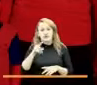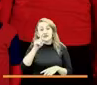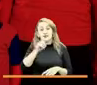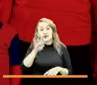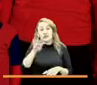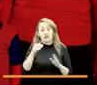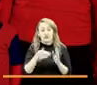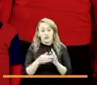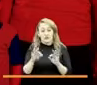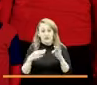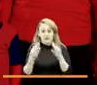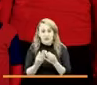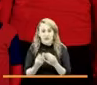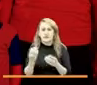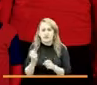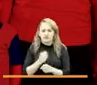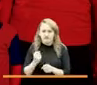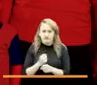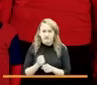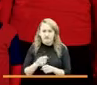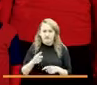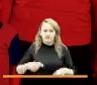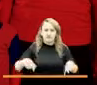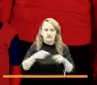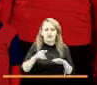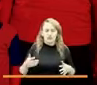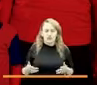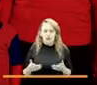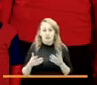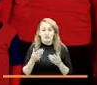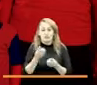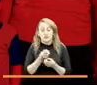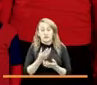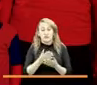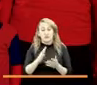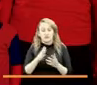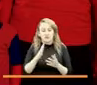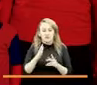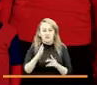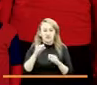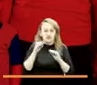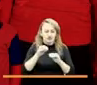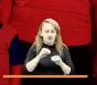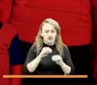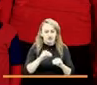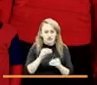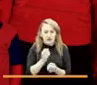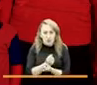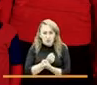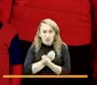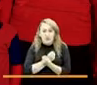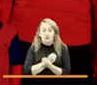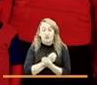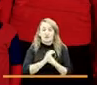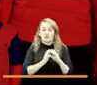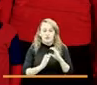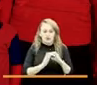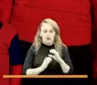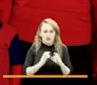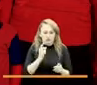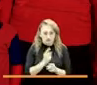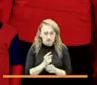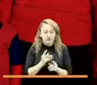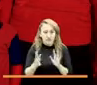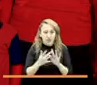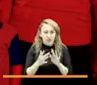familias y trabajando con ellas en esquemas para garantizar la crianza amorosa, la comunicación asertiva, la prevención de